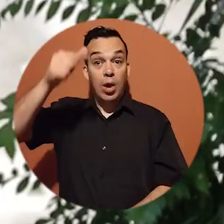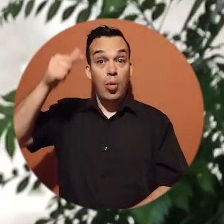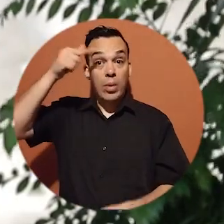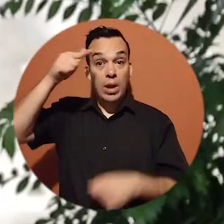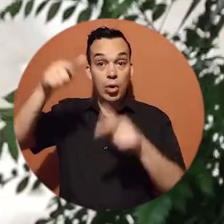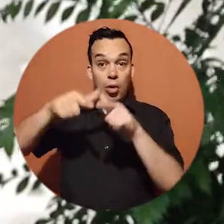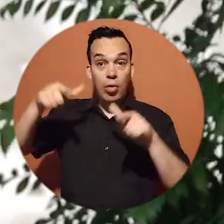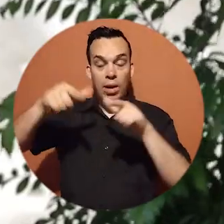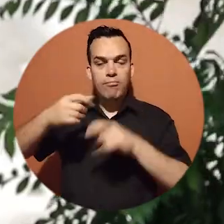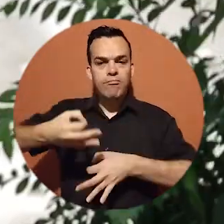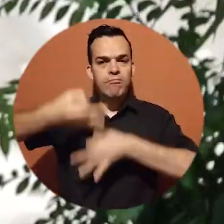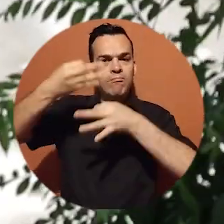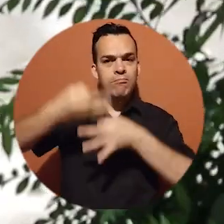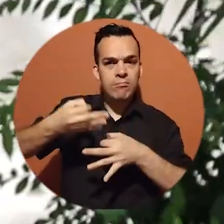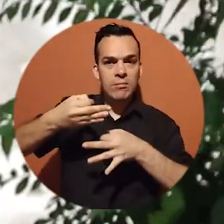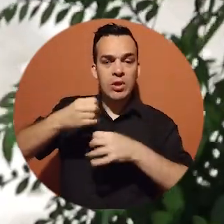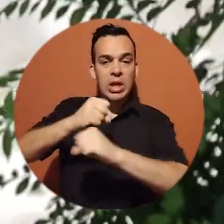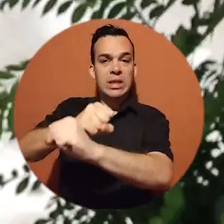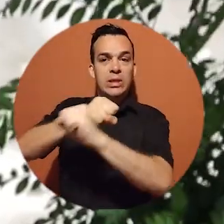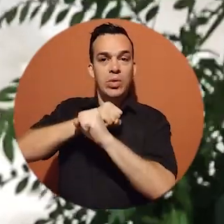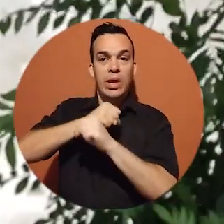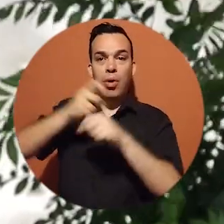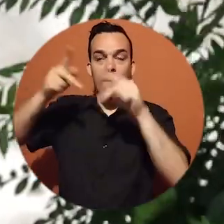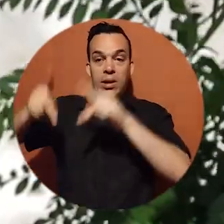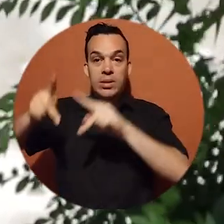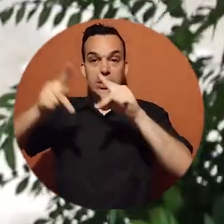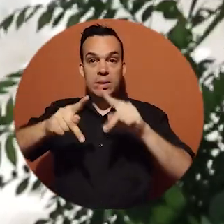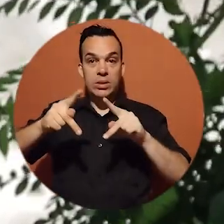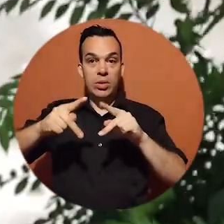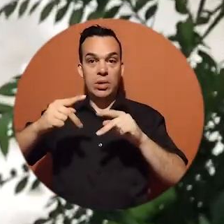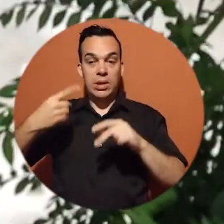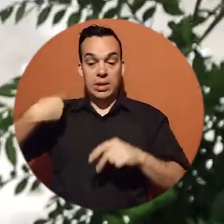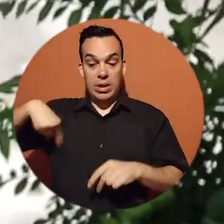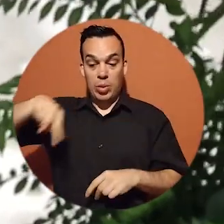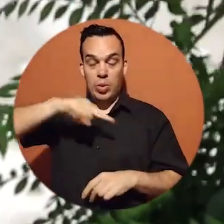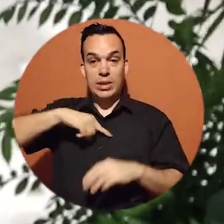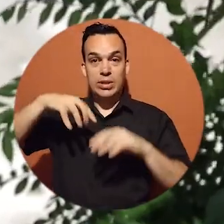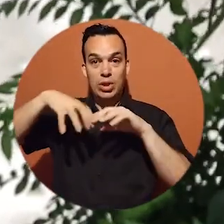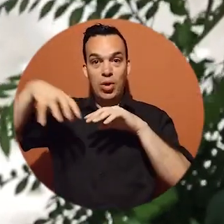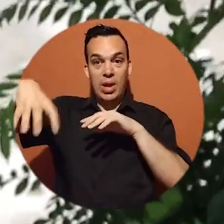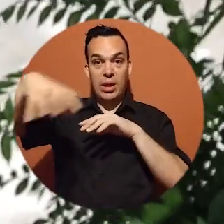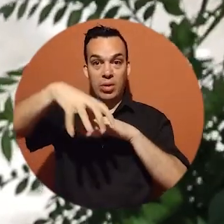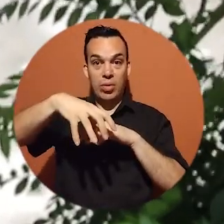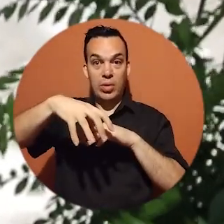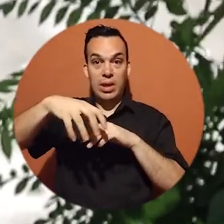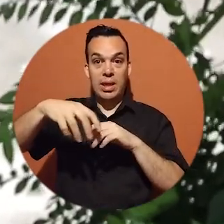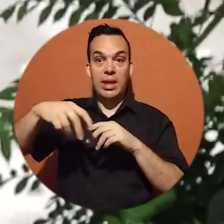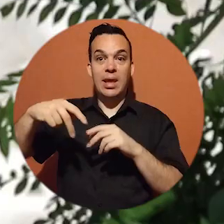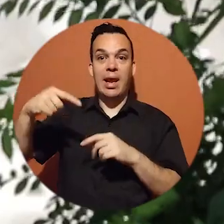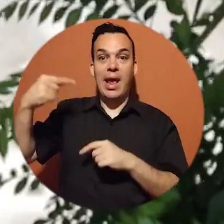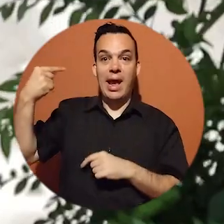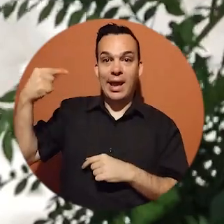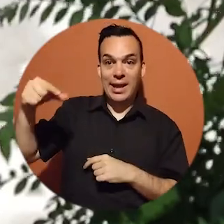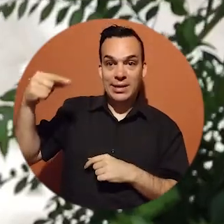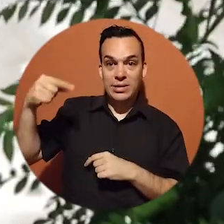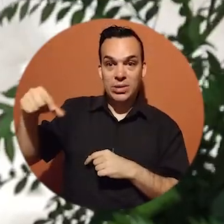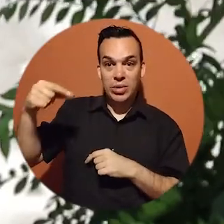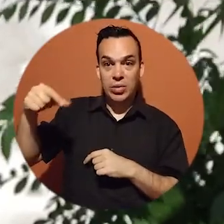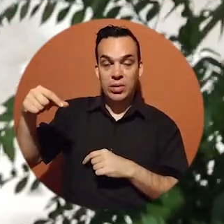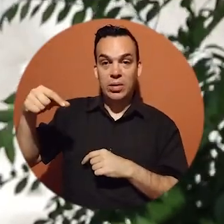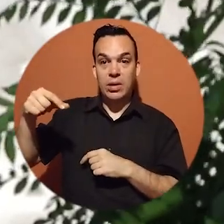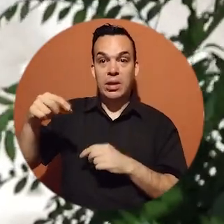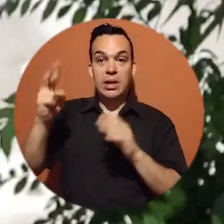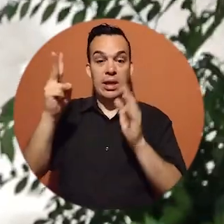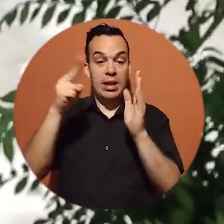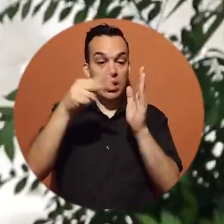Este gobierno local, reafirmando el compromiso con la seguridad de las personas de nuestro cantón y de lo que es la gestión de riesgo, ya